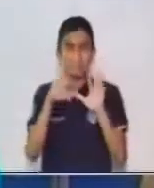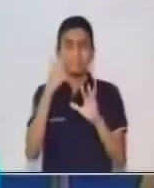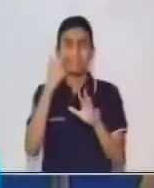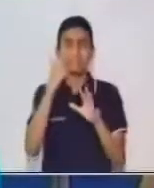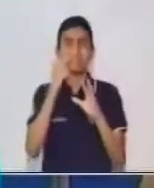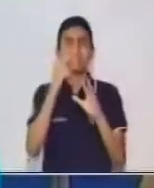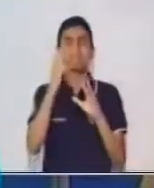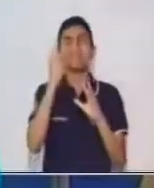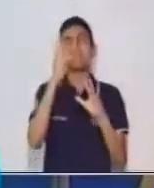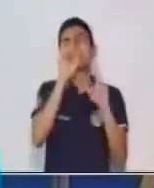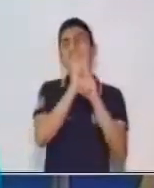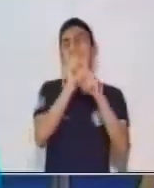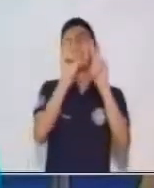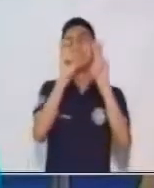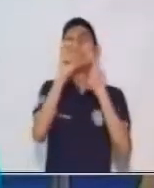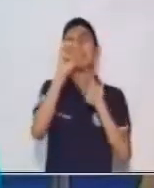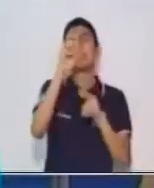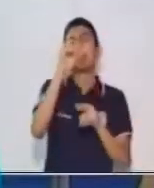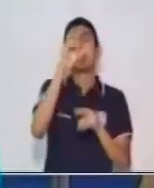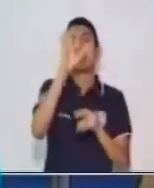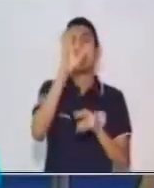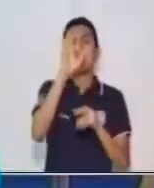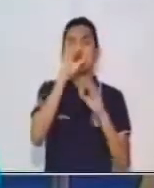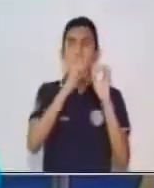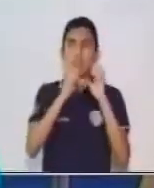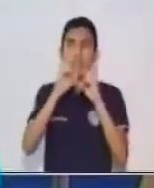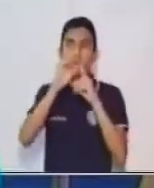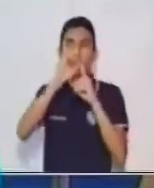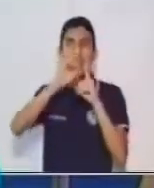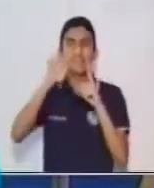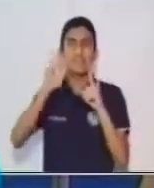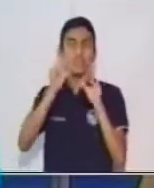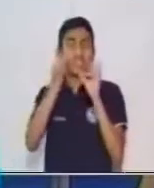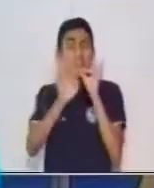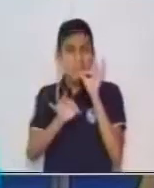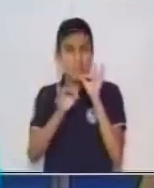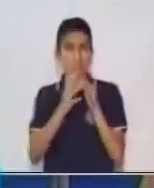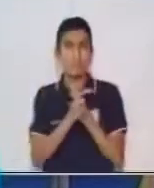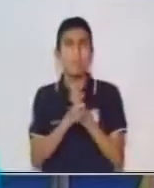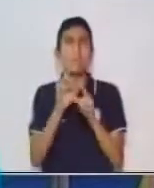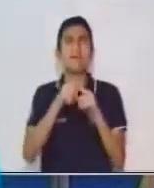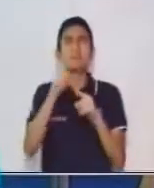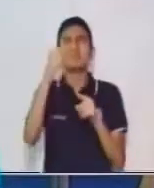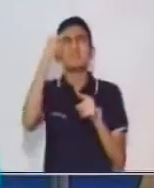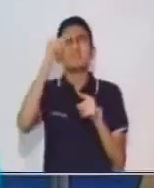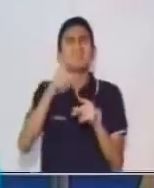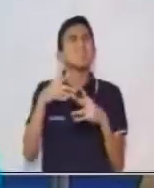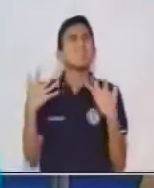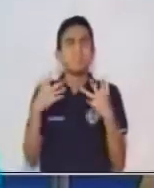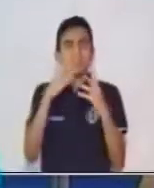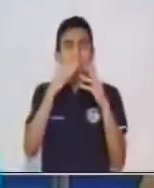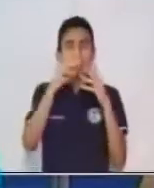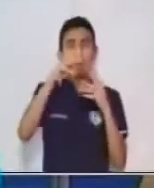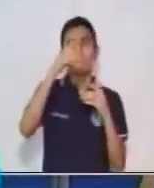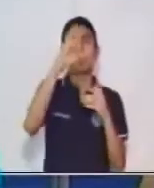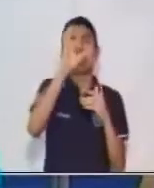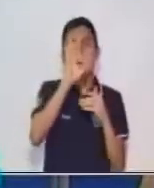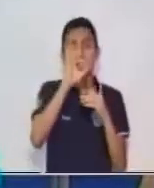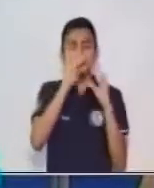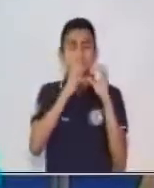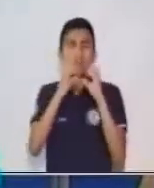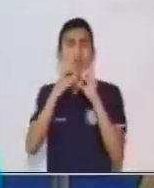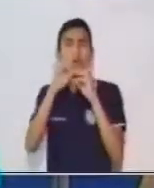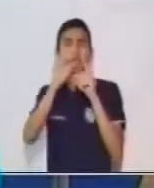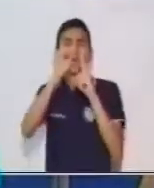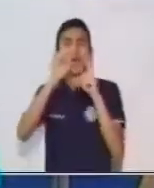estado observando la macroestructura de la oración simple. Pero hoy vamos a ver la macroestructura de la oración